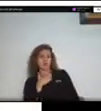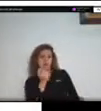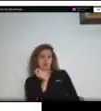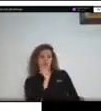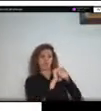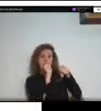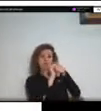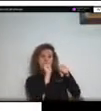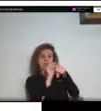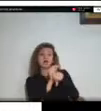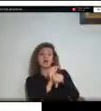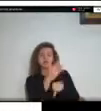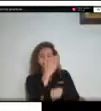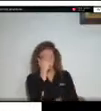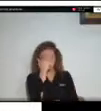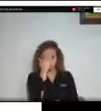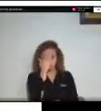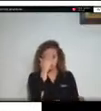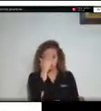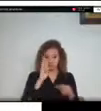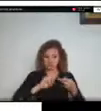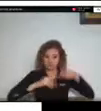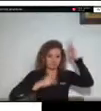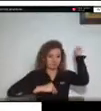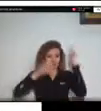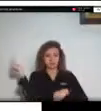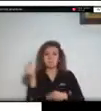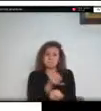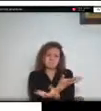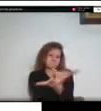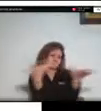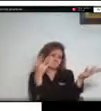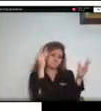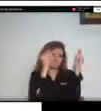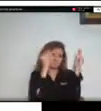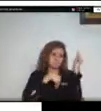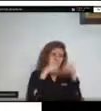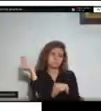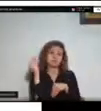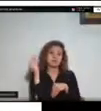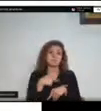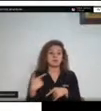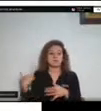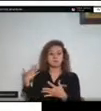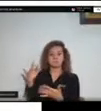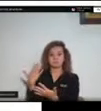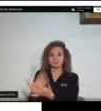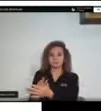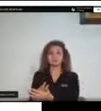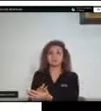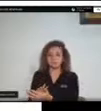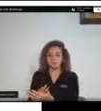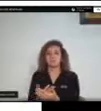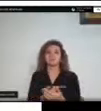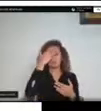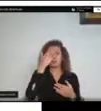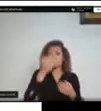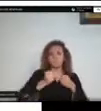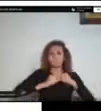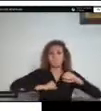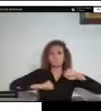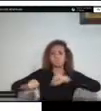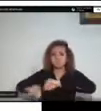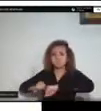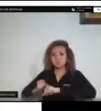nuestra industria sin embargo pues hoy por hoy no solo en Colombia sino en el mundo entero nos movemos a partir de los combustibles